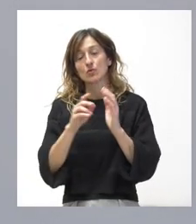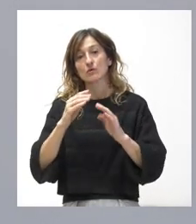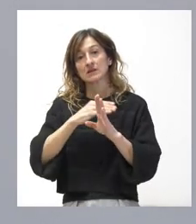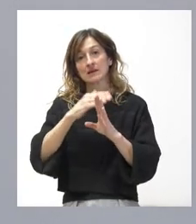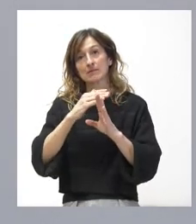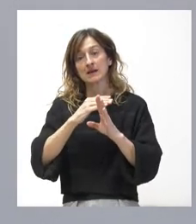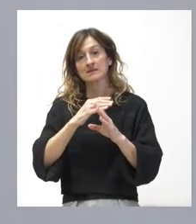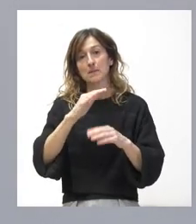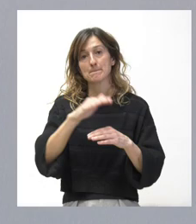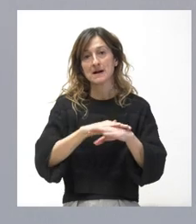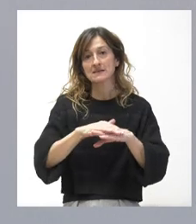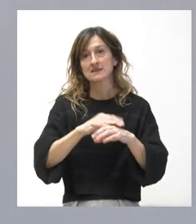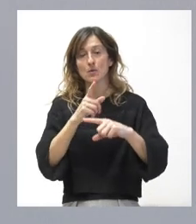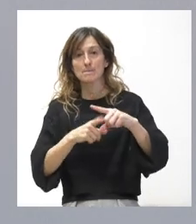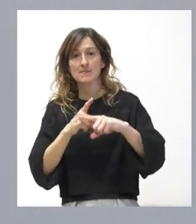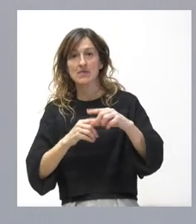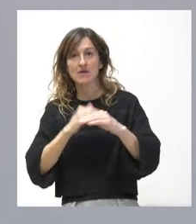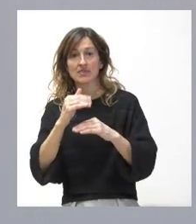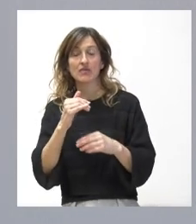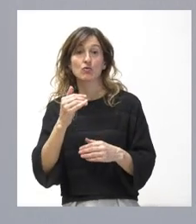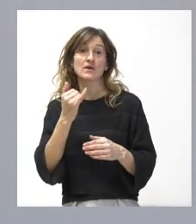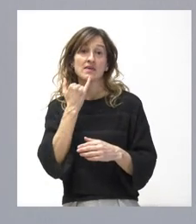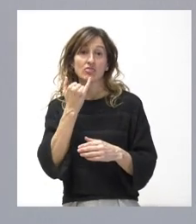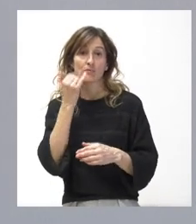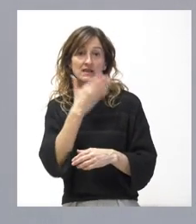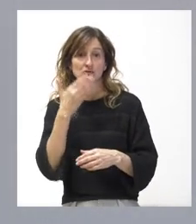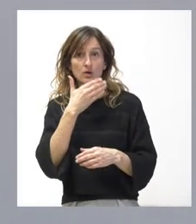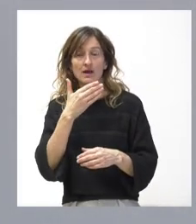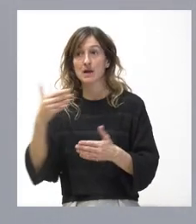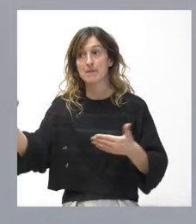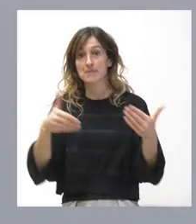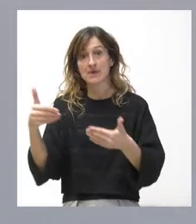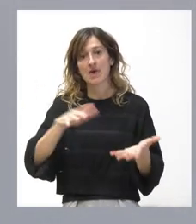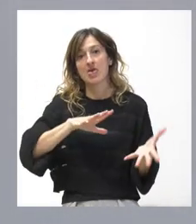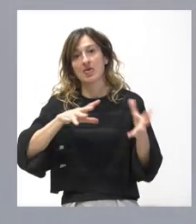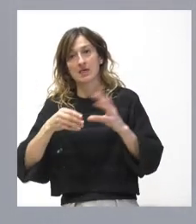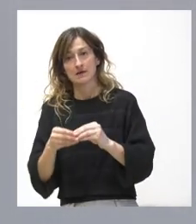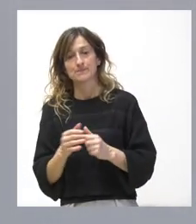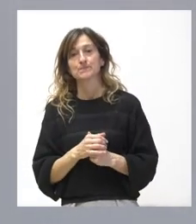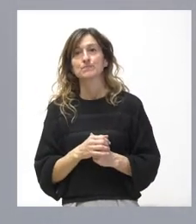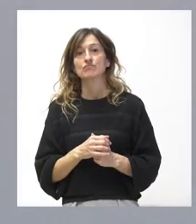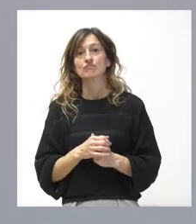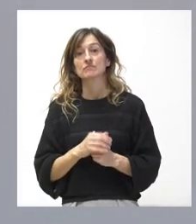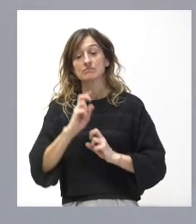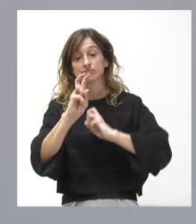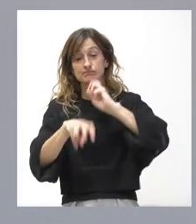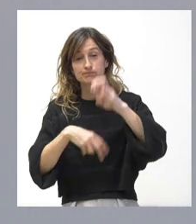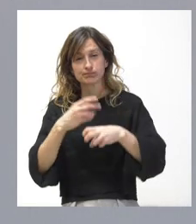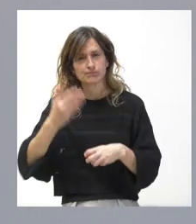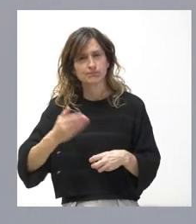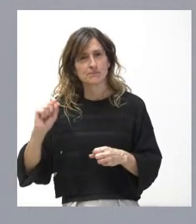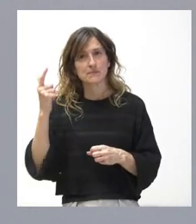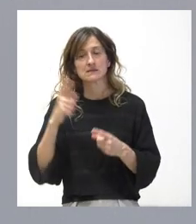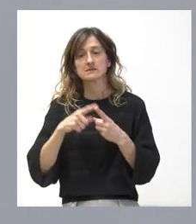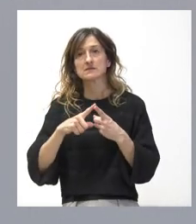intermedio y avanzado en las escuelas oficiales de idioma para adecuarlo a la demanda social. Entre las modificaciones más importantes está introducir